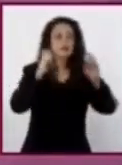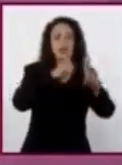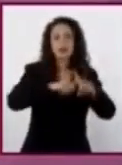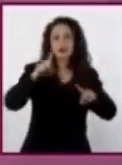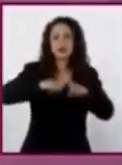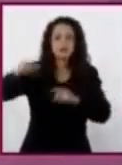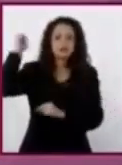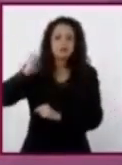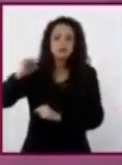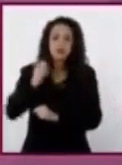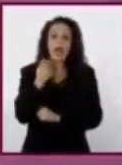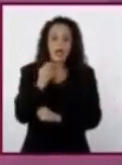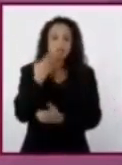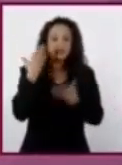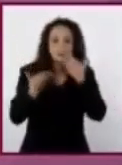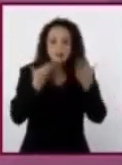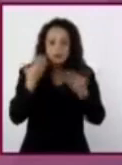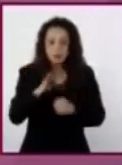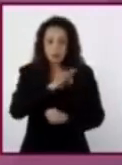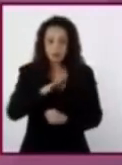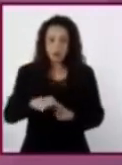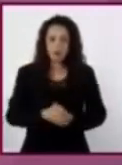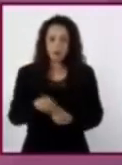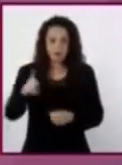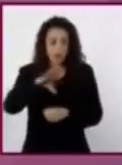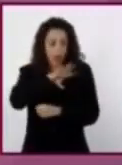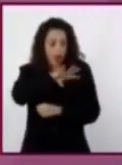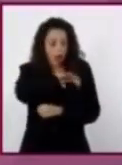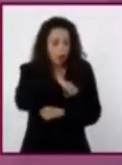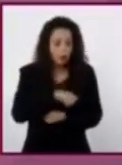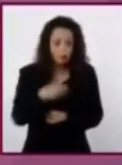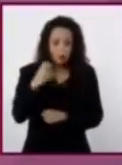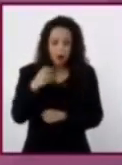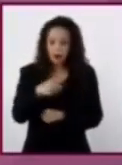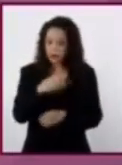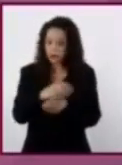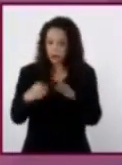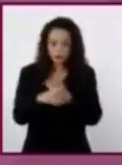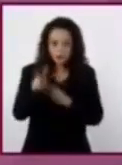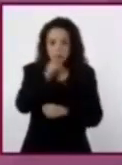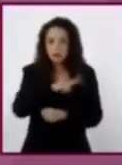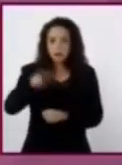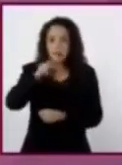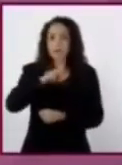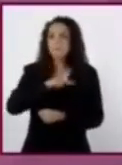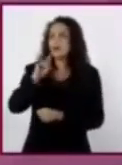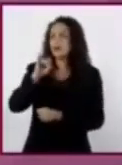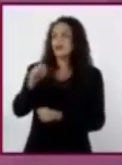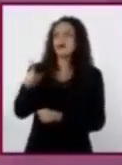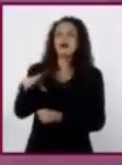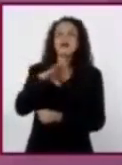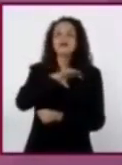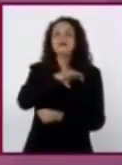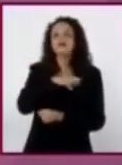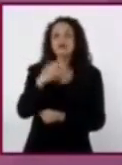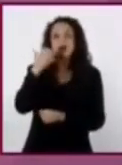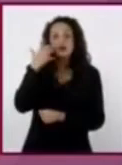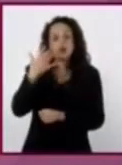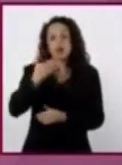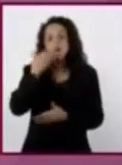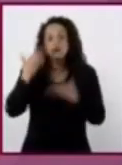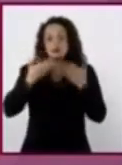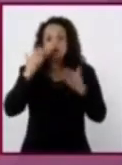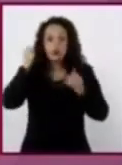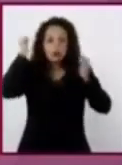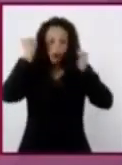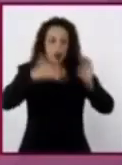antiguos. Fue ese amor por los restos materiales lo que llevó a mi tío a ser arqueólogo. Así como mi gusto por el estudio